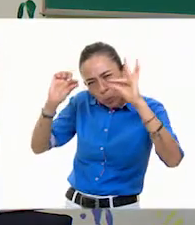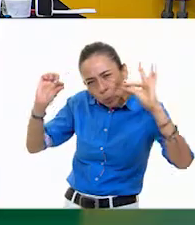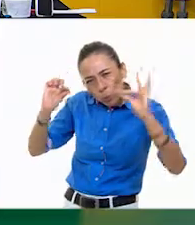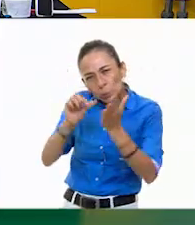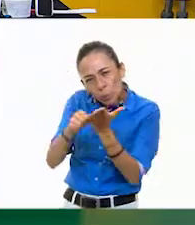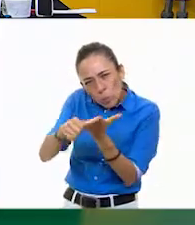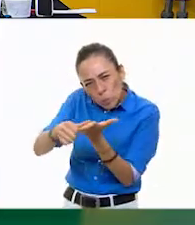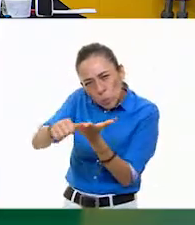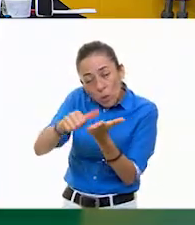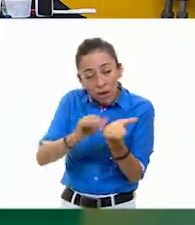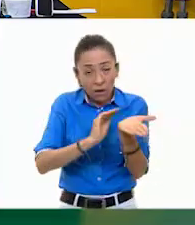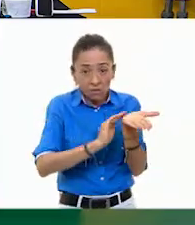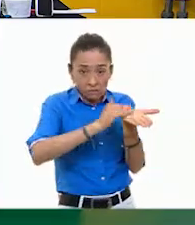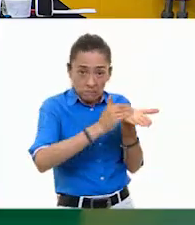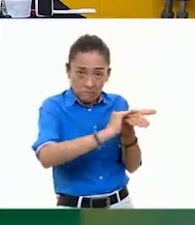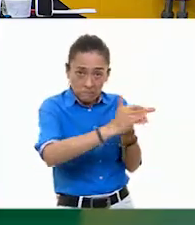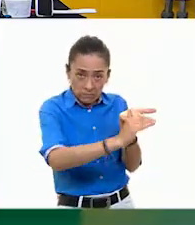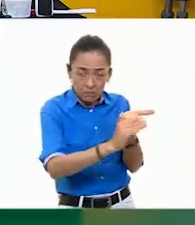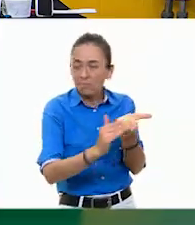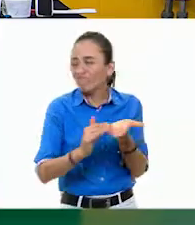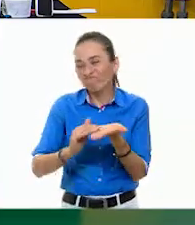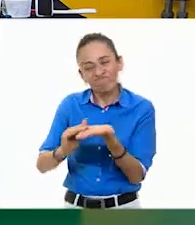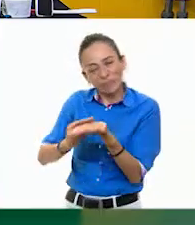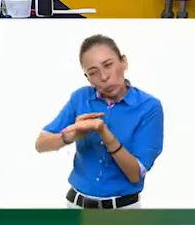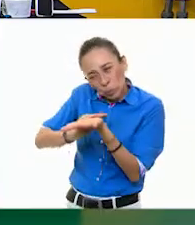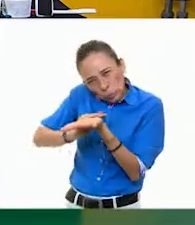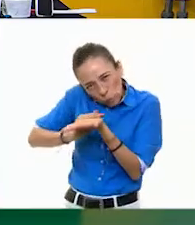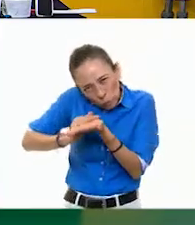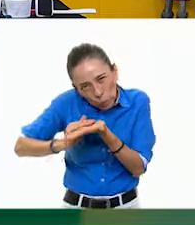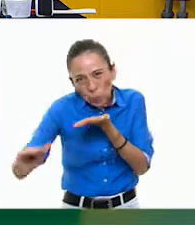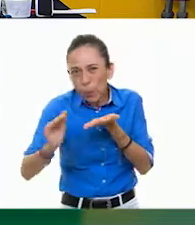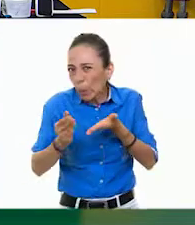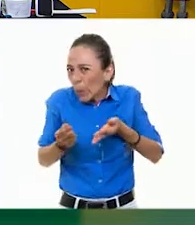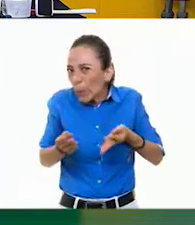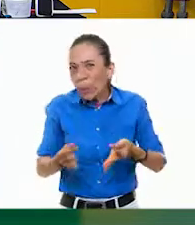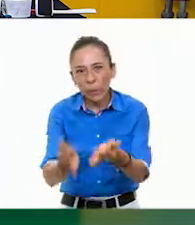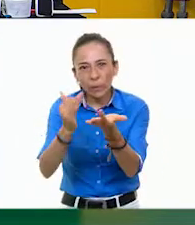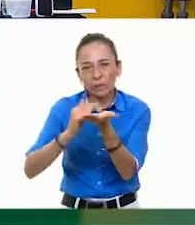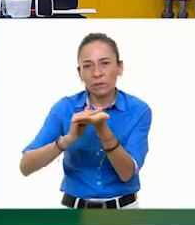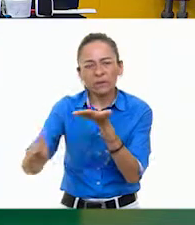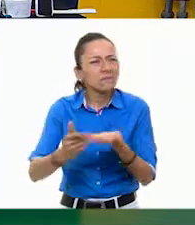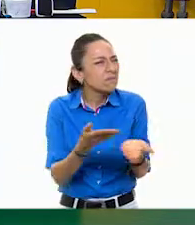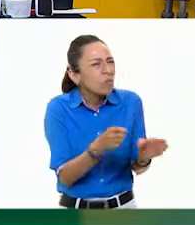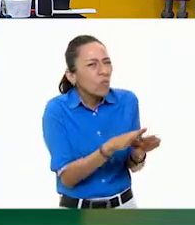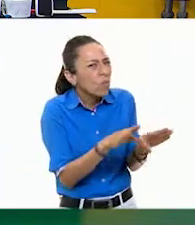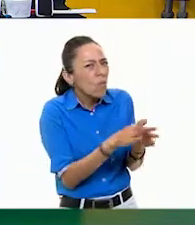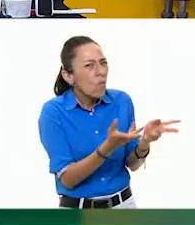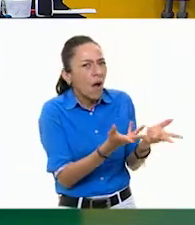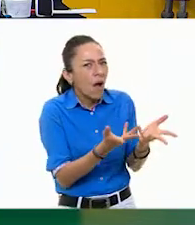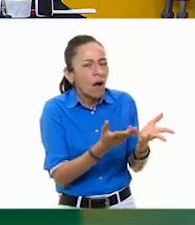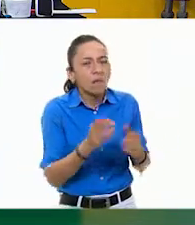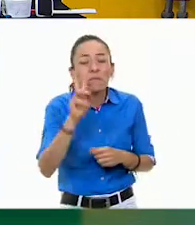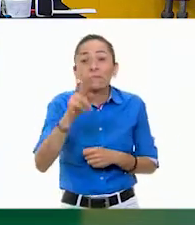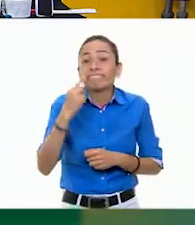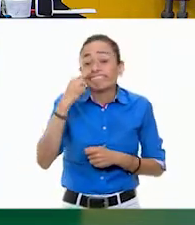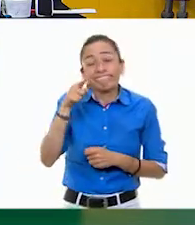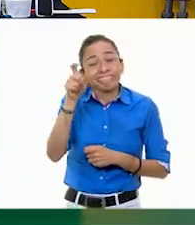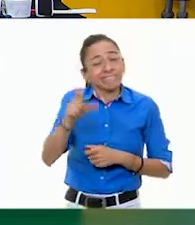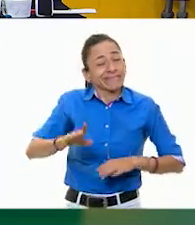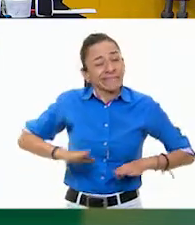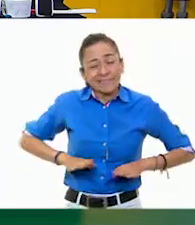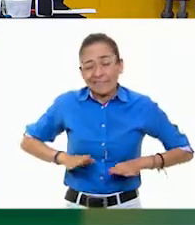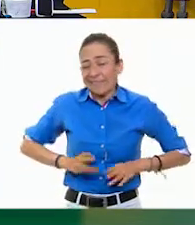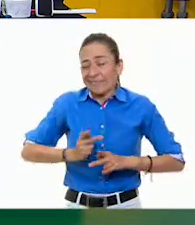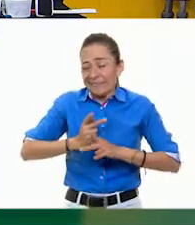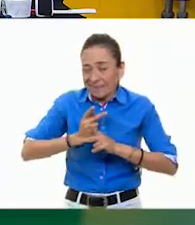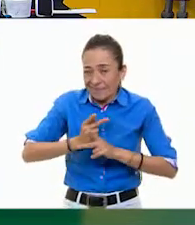completamente... No, debe de ser completamente liso. Muy bien. ¿Y qué tengo que hacer para que esté completamente liso? Bueno, es tener la paciencia suficiente